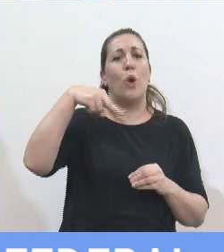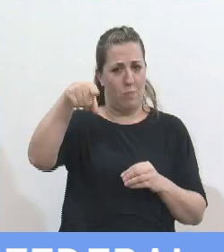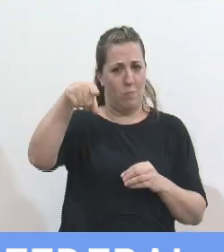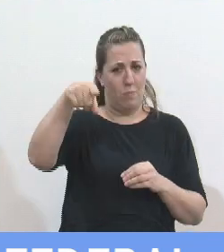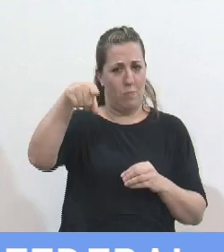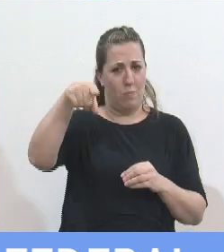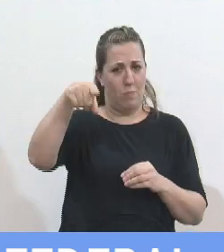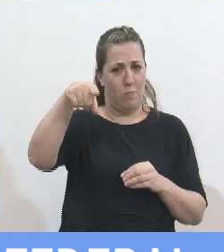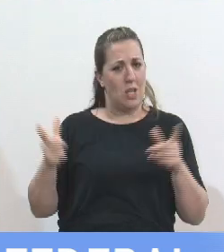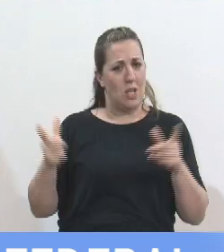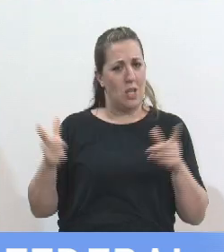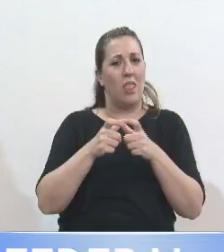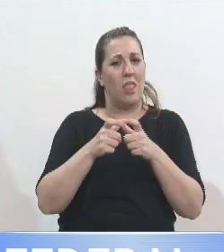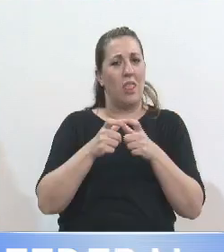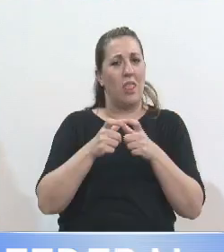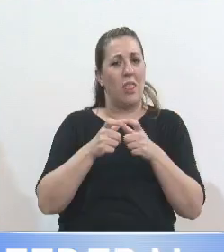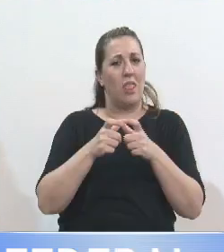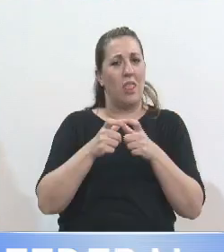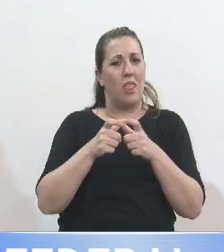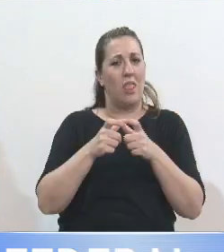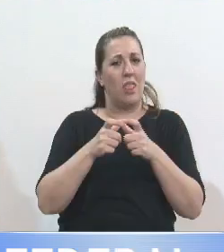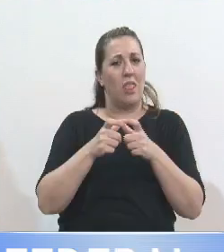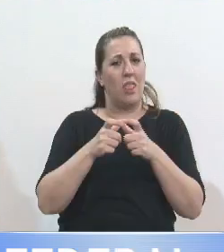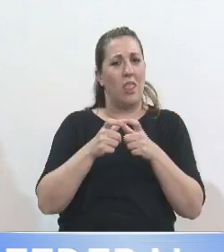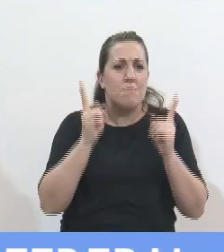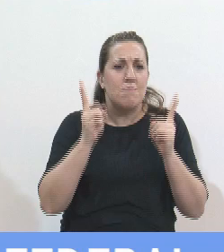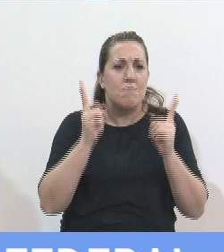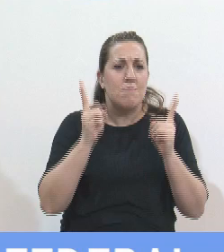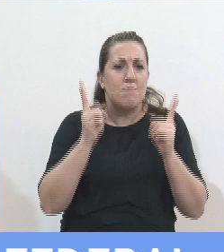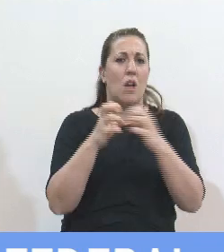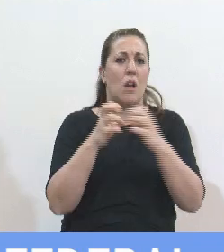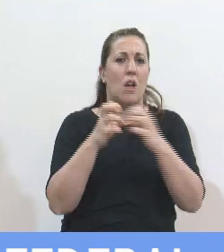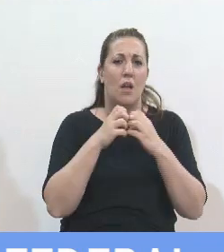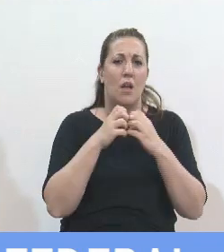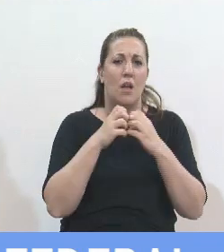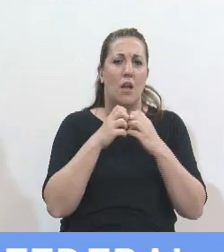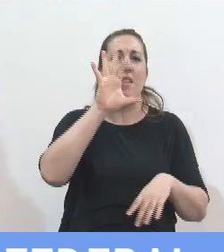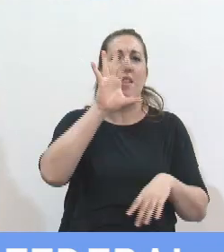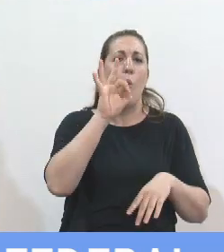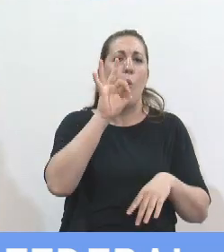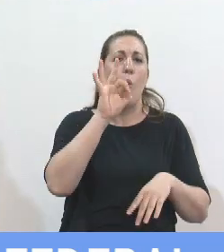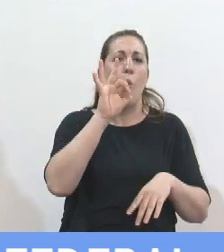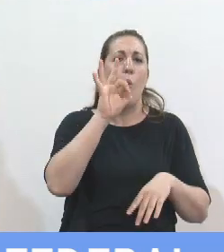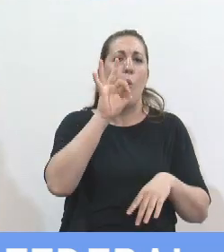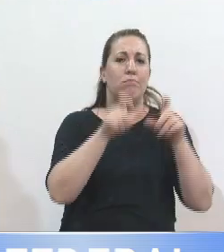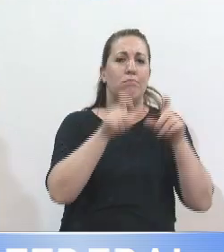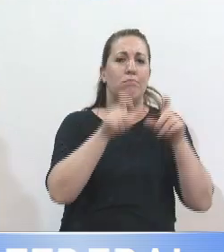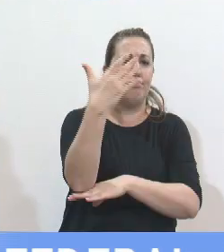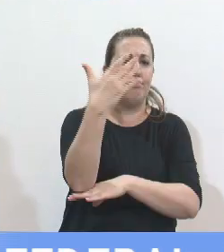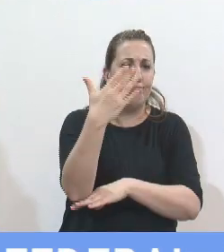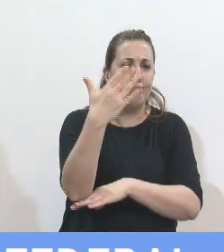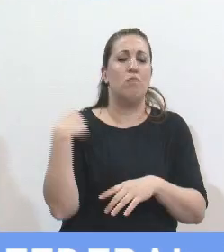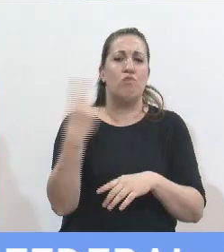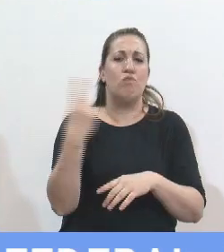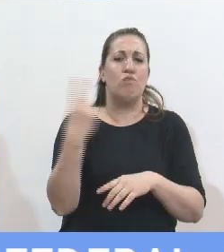la Comisión de Asuntos Constitucionales todo este gran debate y la participación de más de 50 expositores que hubo y que hemos